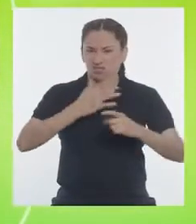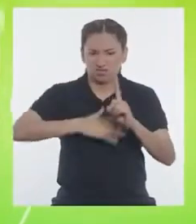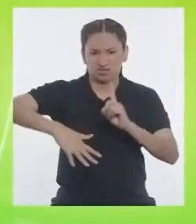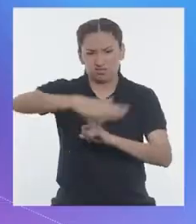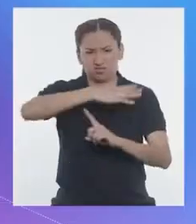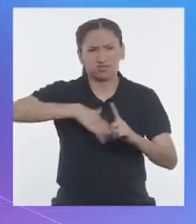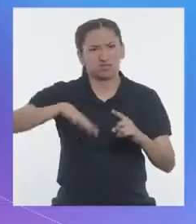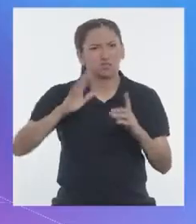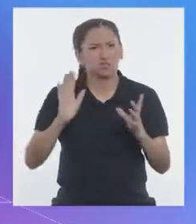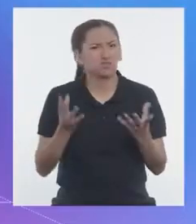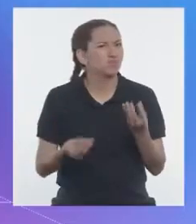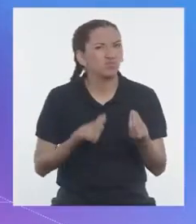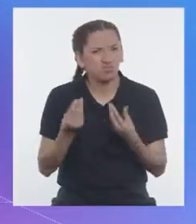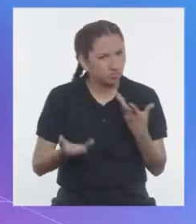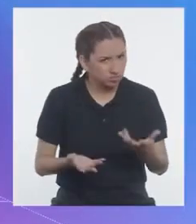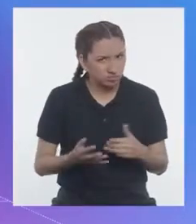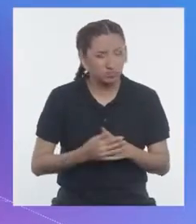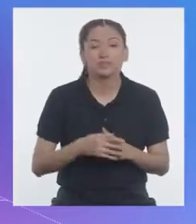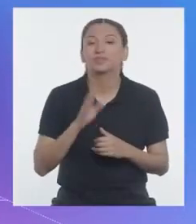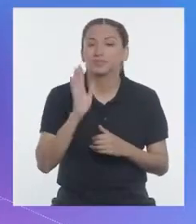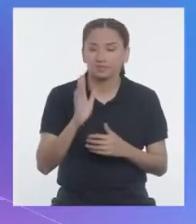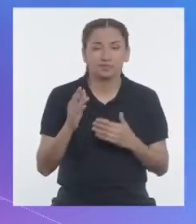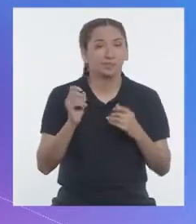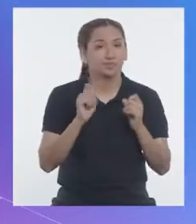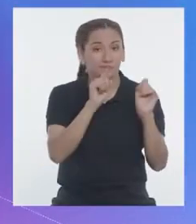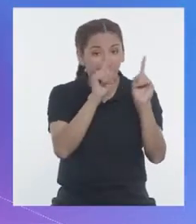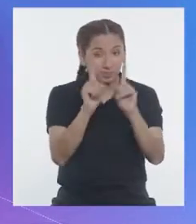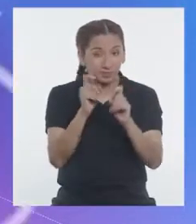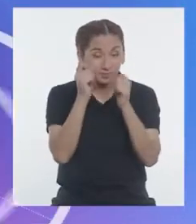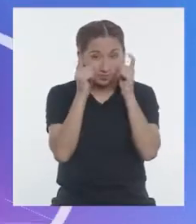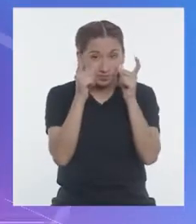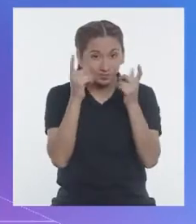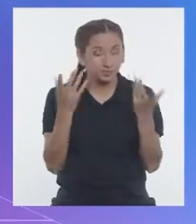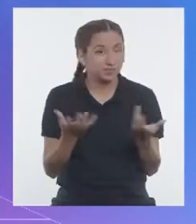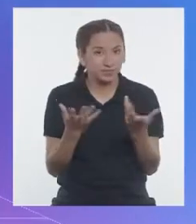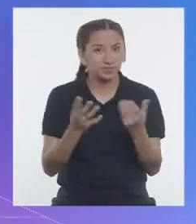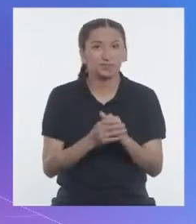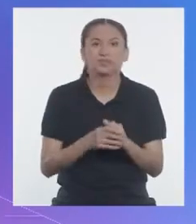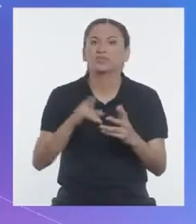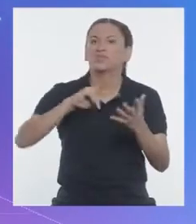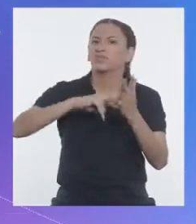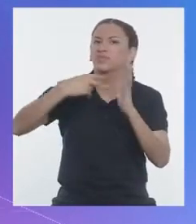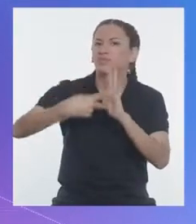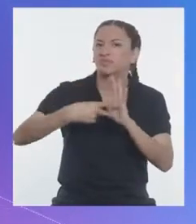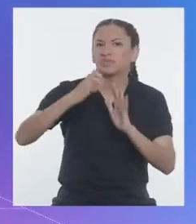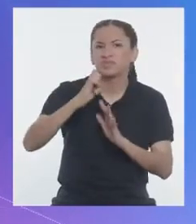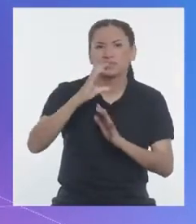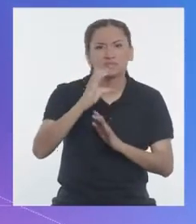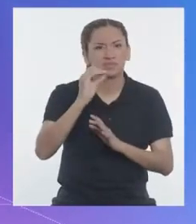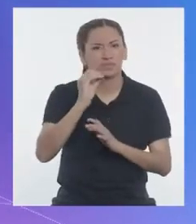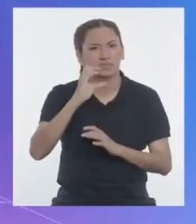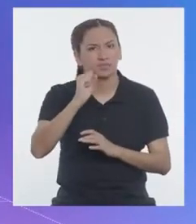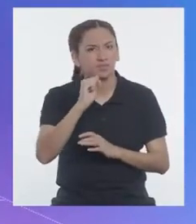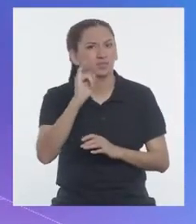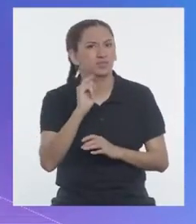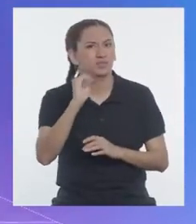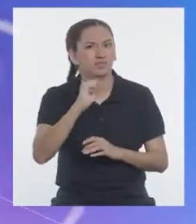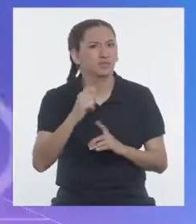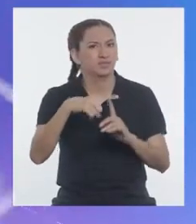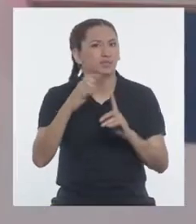Como no podía ser de otra manera, la pregunta sorpresa es, ¿qué son los ecosistemas y la